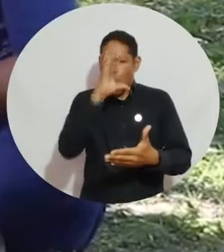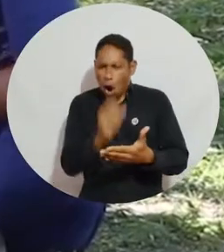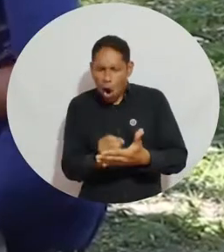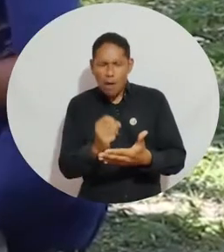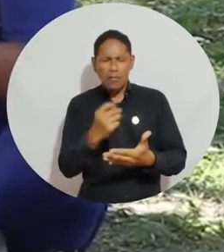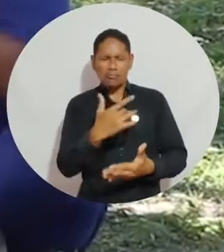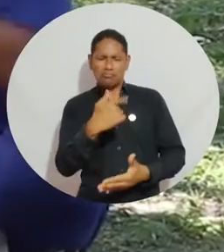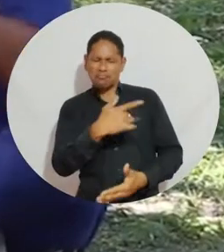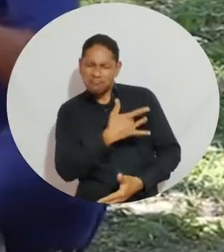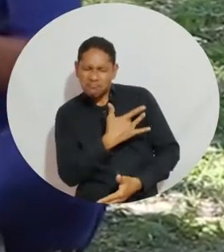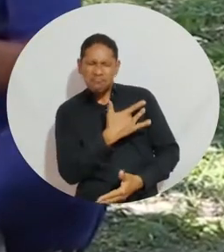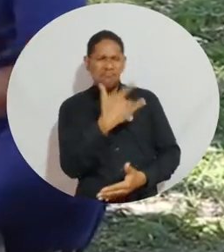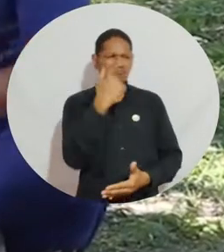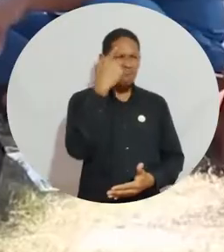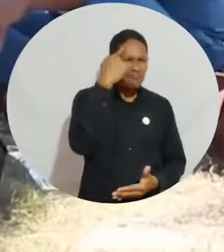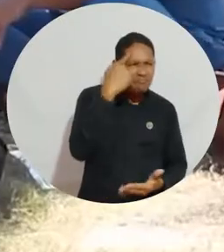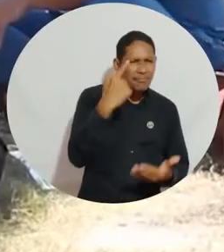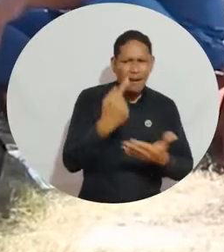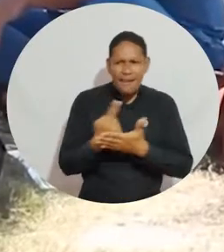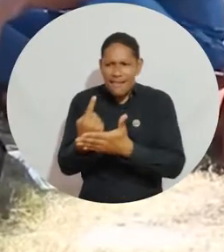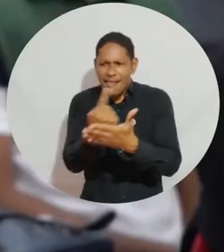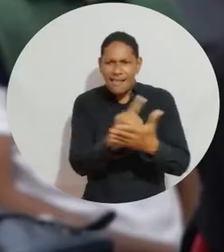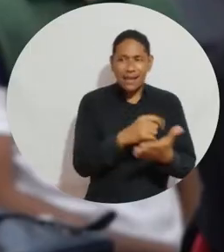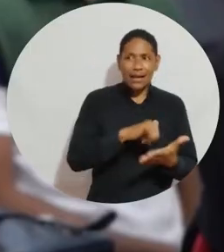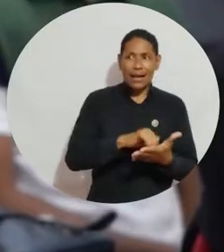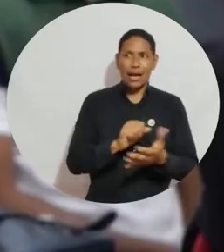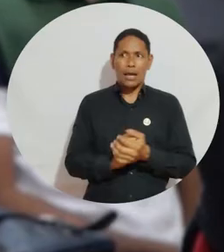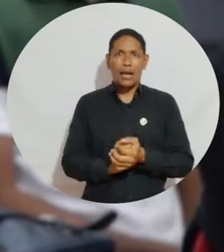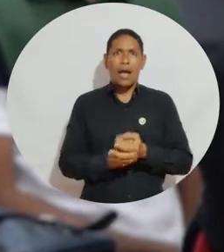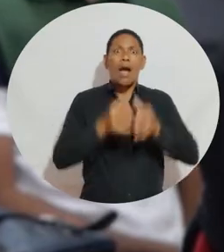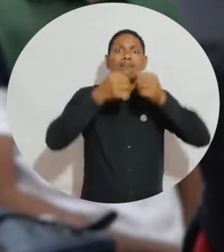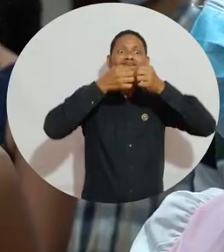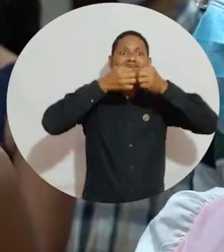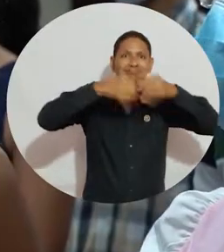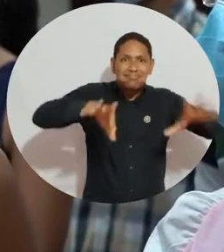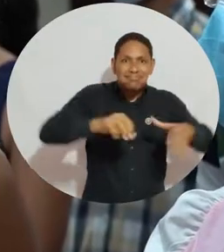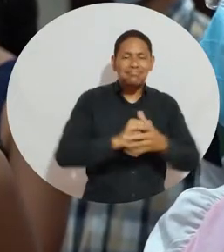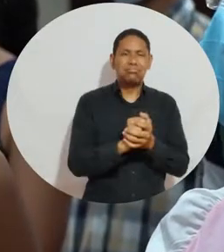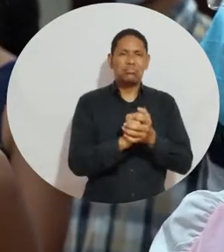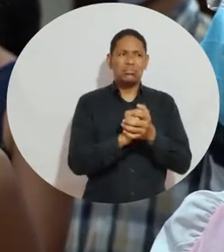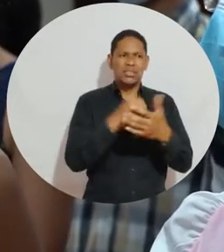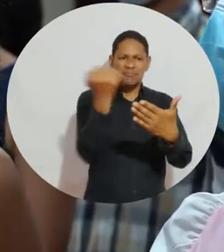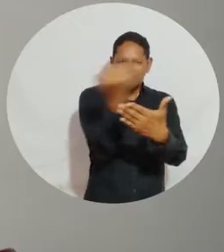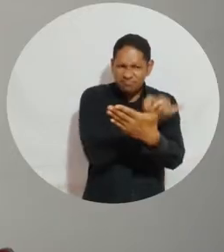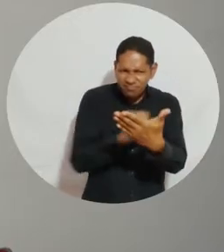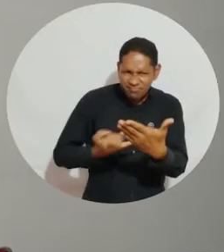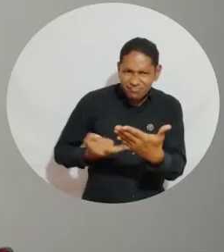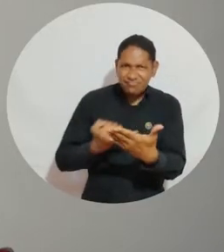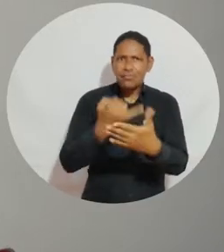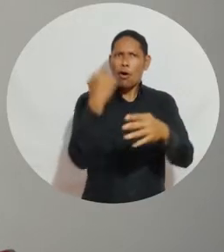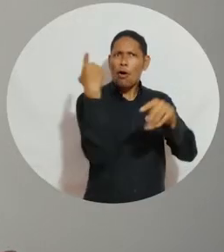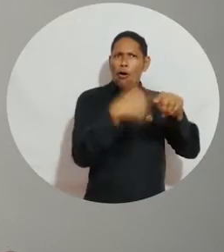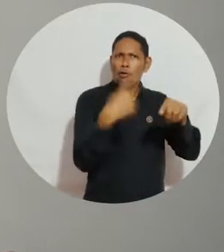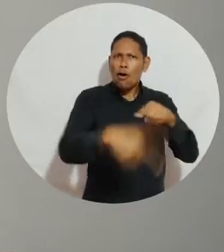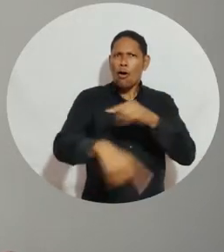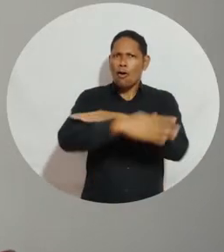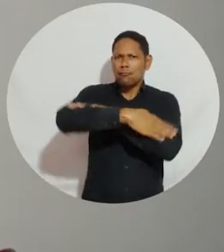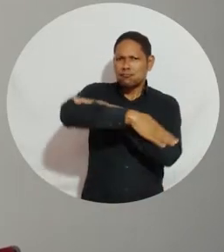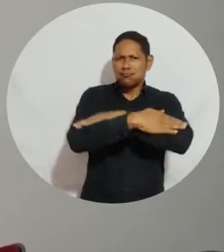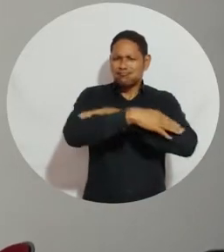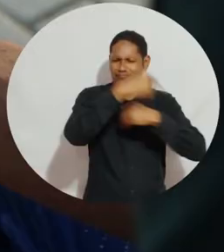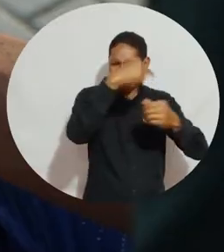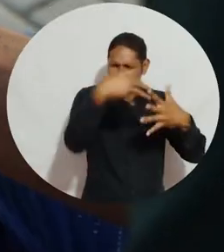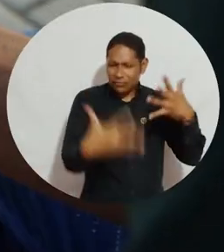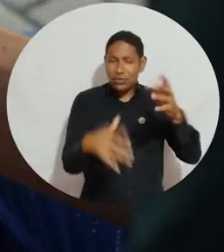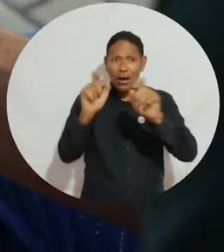a dar su opinión, a decir, no, mira, yo no lo quiero así. Fue a través de publicaciones en redes sociales, caricaturas, mensajes claros y